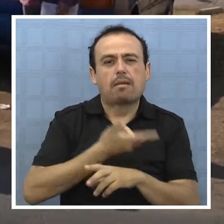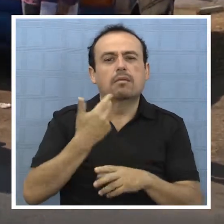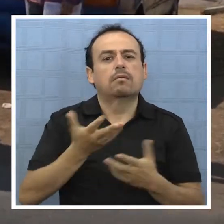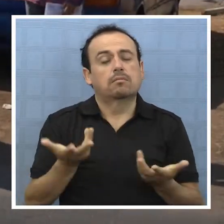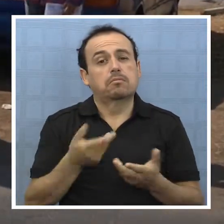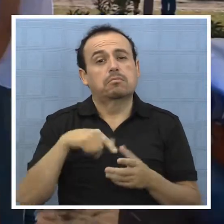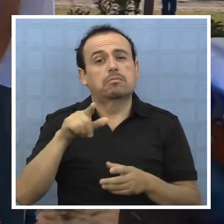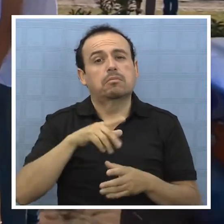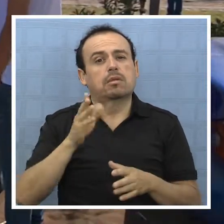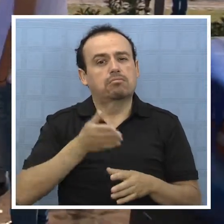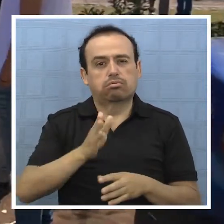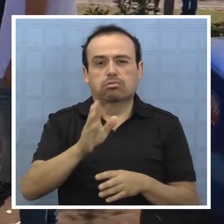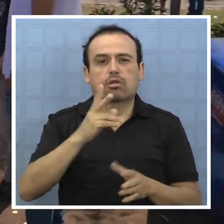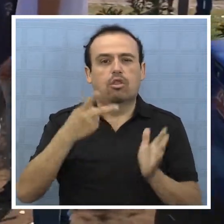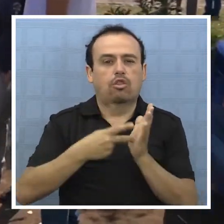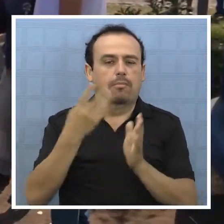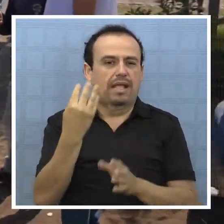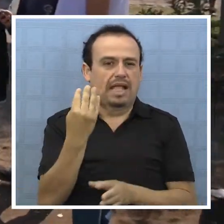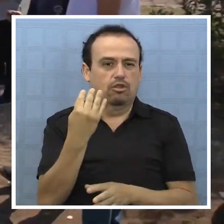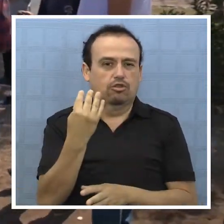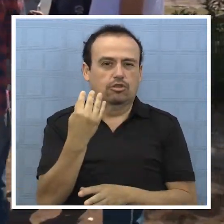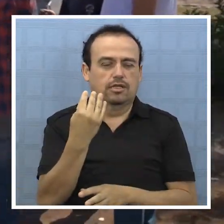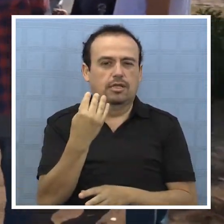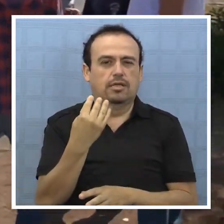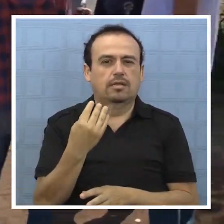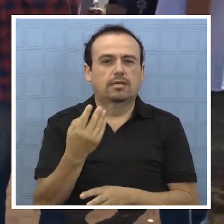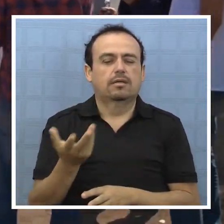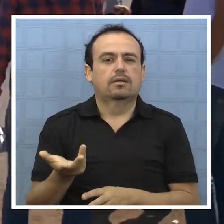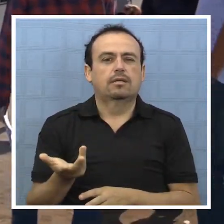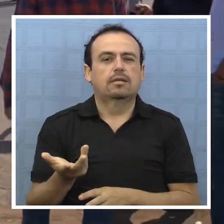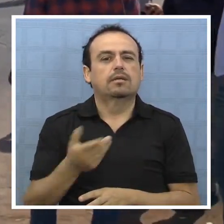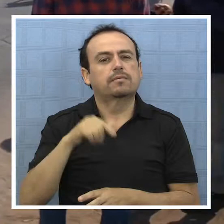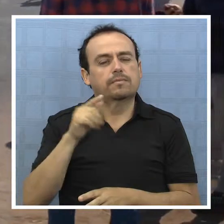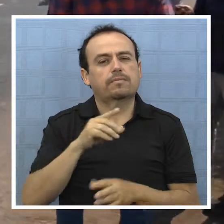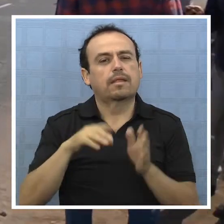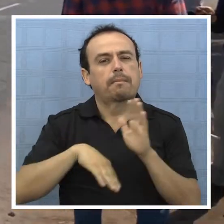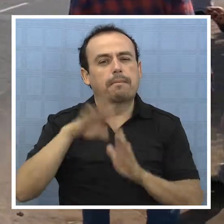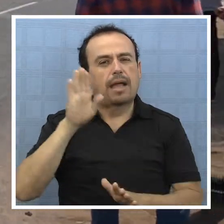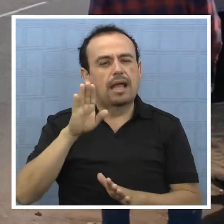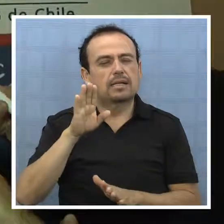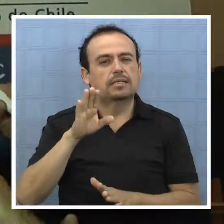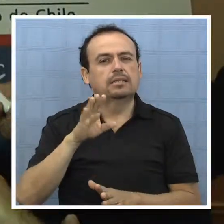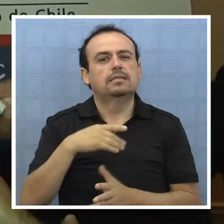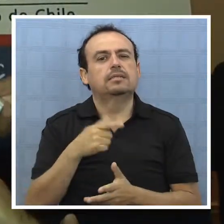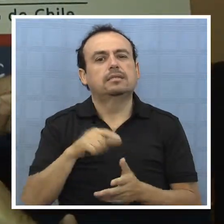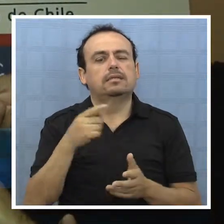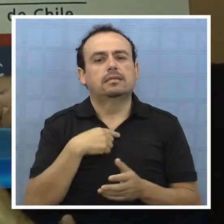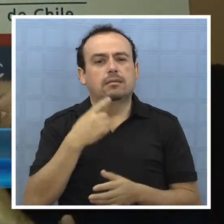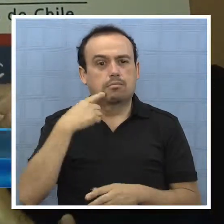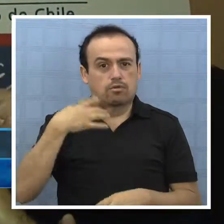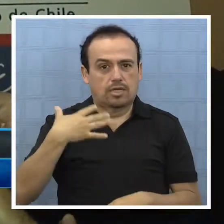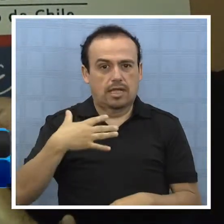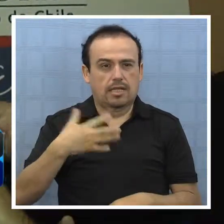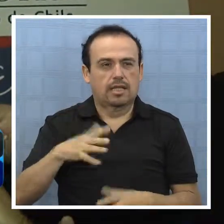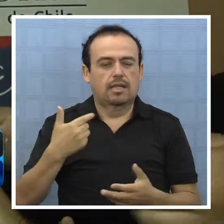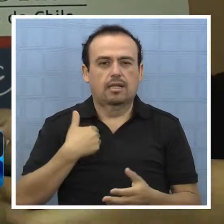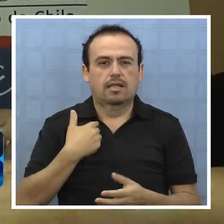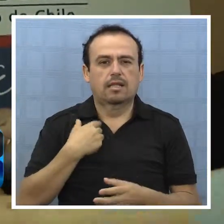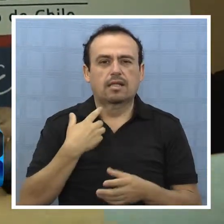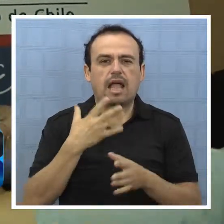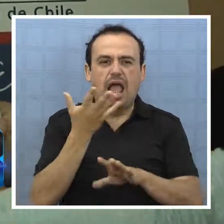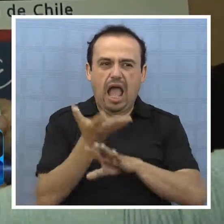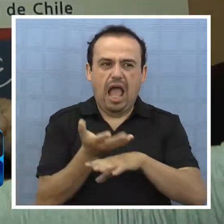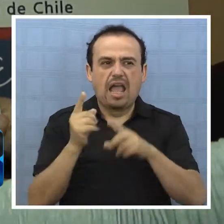permanente desde 2014. Y yo diría que el anuncio quizás más relevante, donde teníamos una